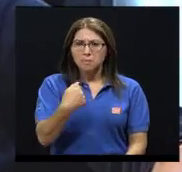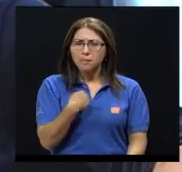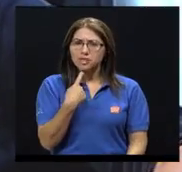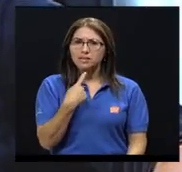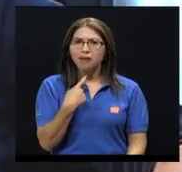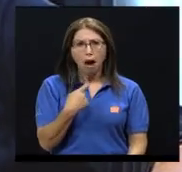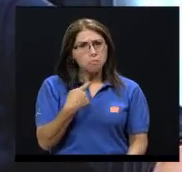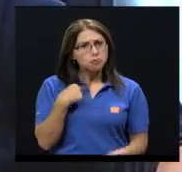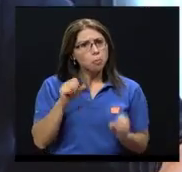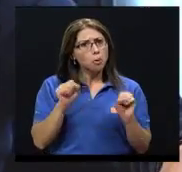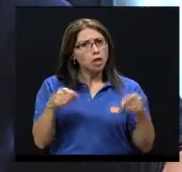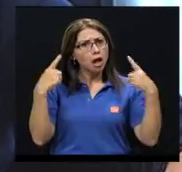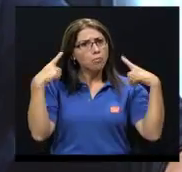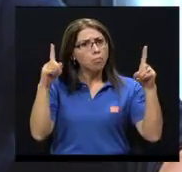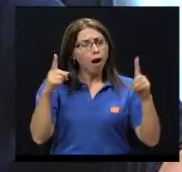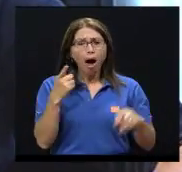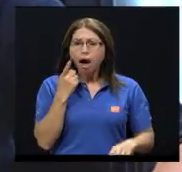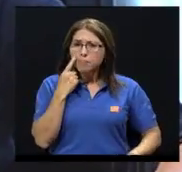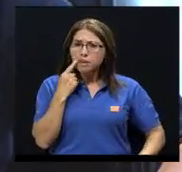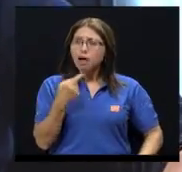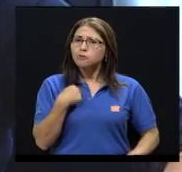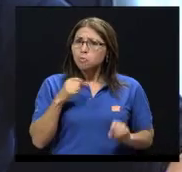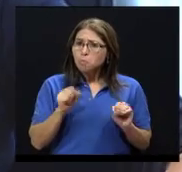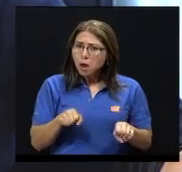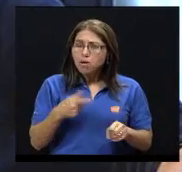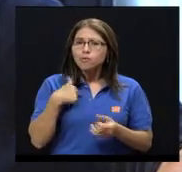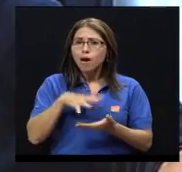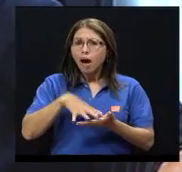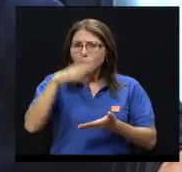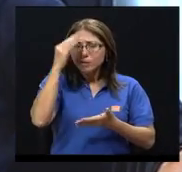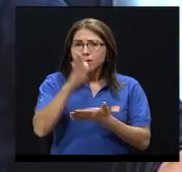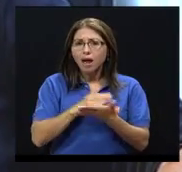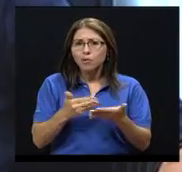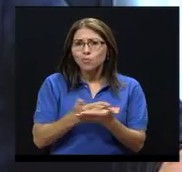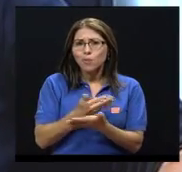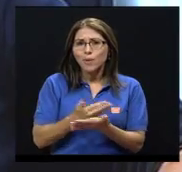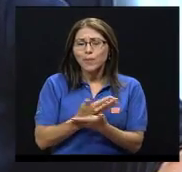yo podía hacerlo! ¡Ah, mira, si yo era capaz! ¡Ah, mira, aprendí algo nuevo!